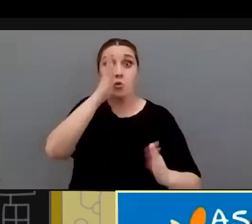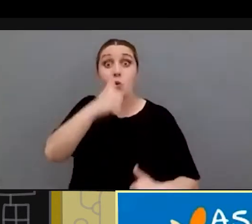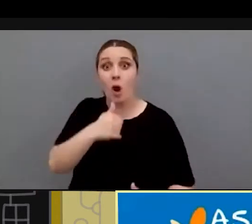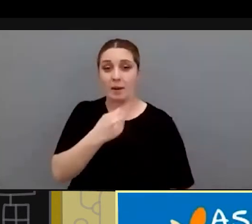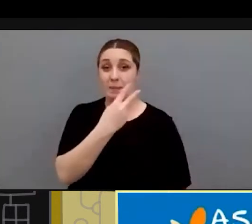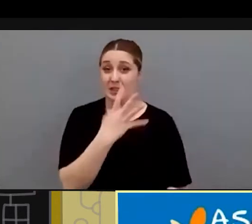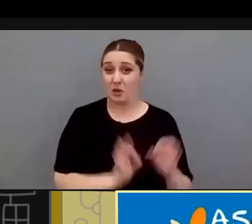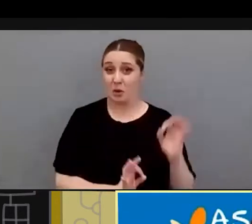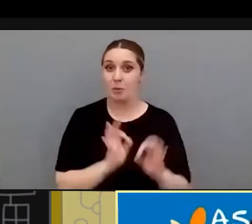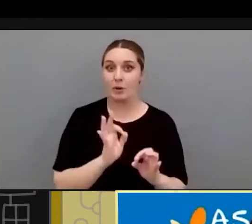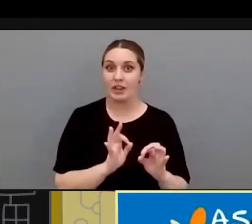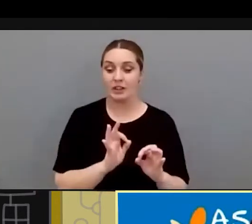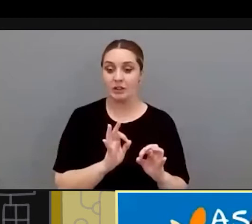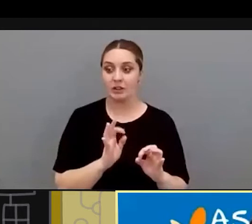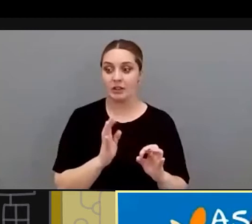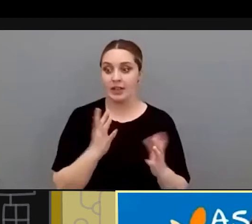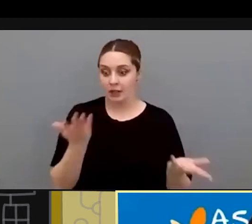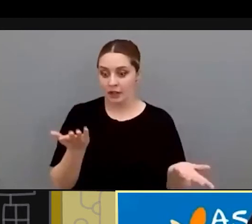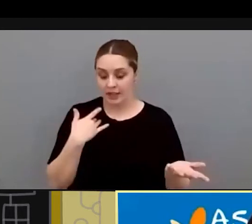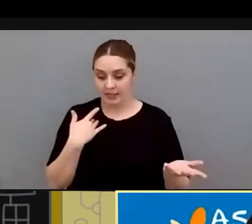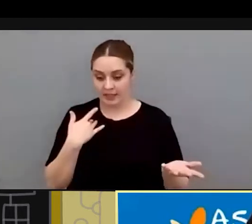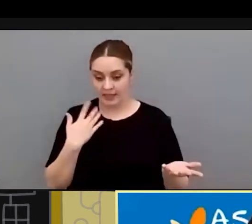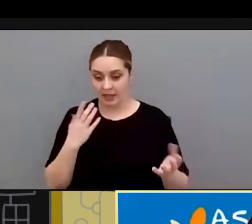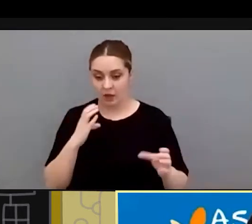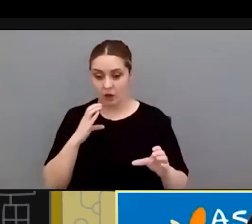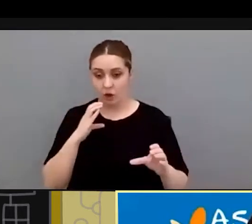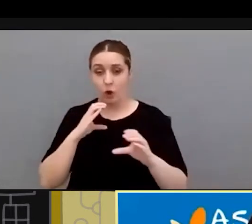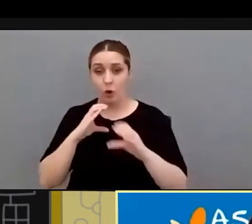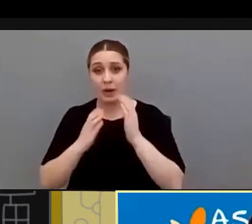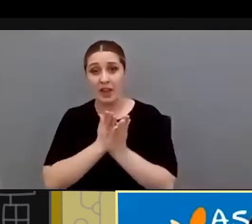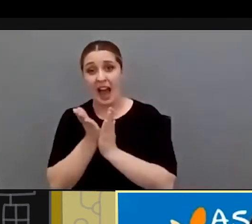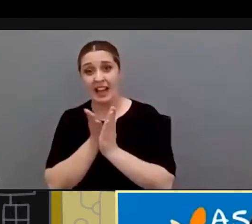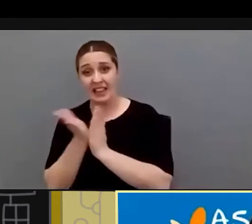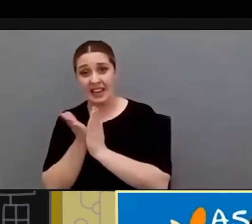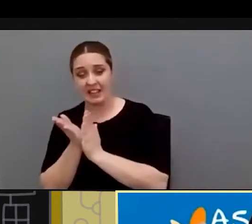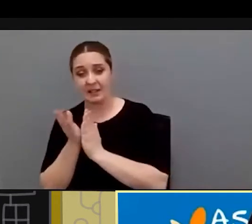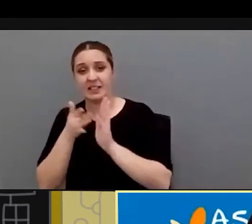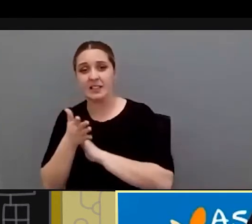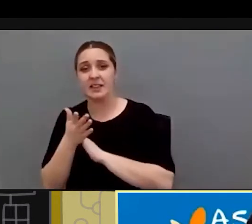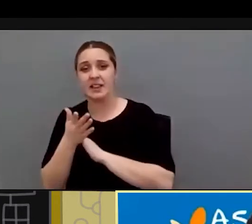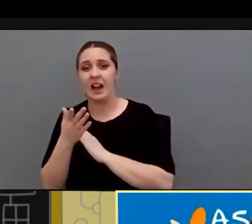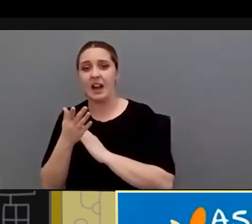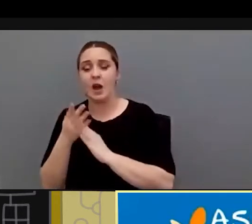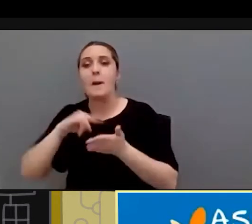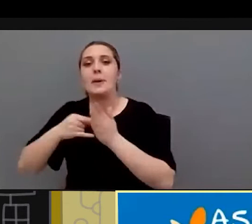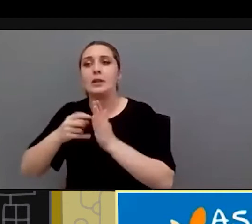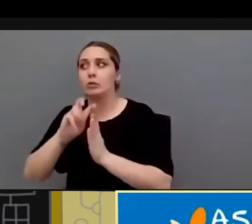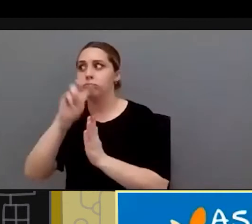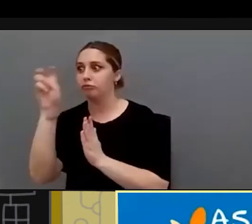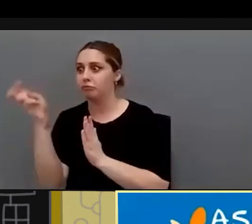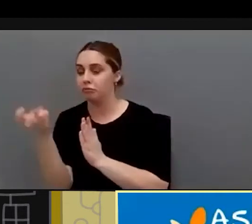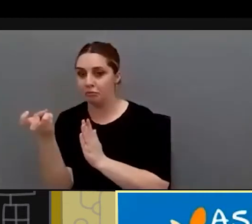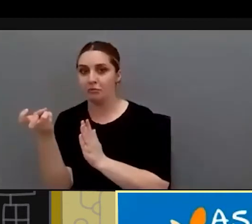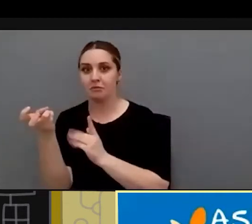y si no integramos la comunicación alternativa es decir todos estos diferentes métodos que